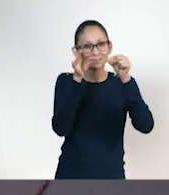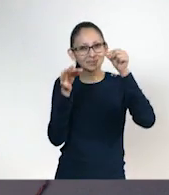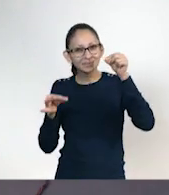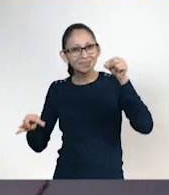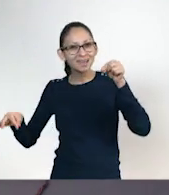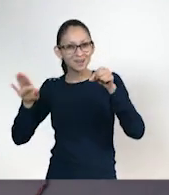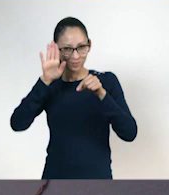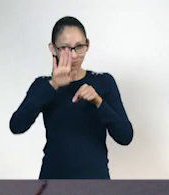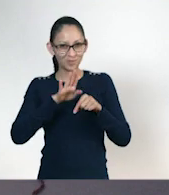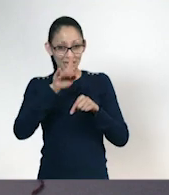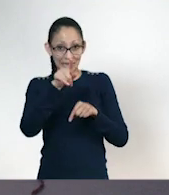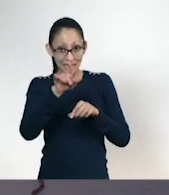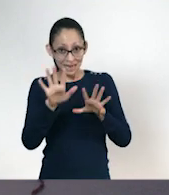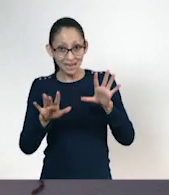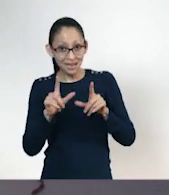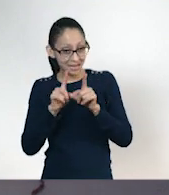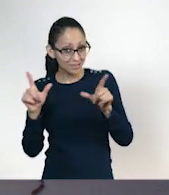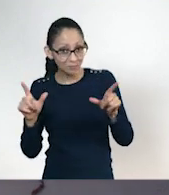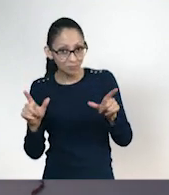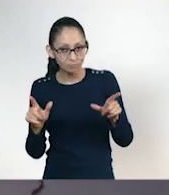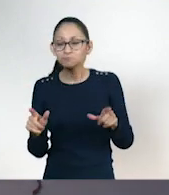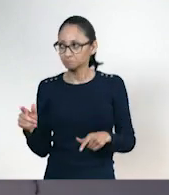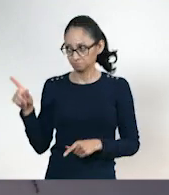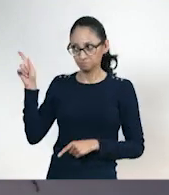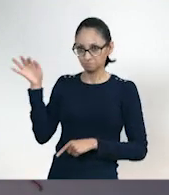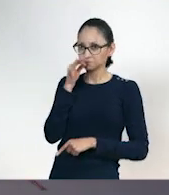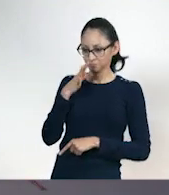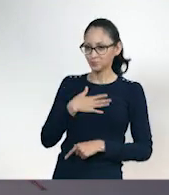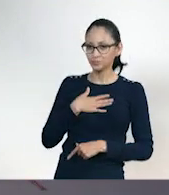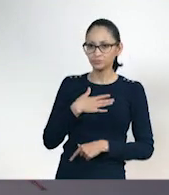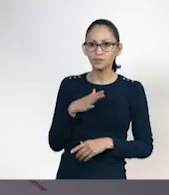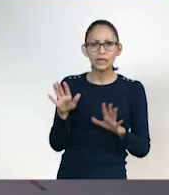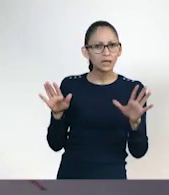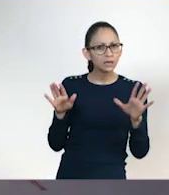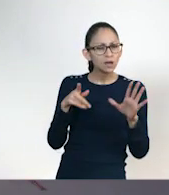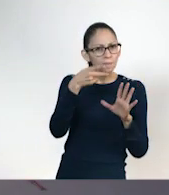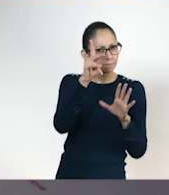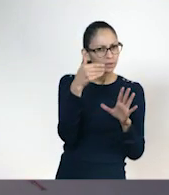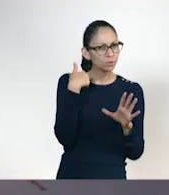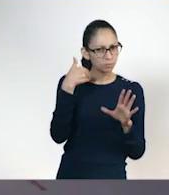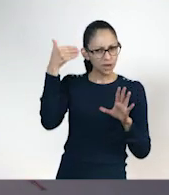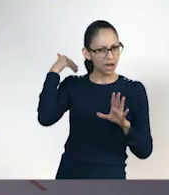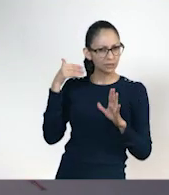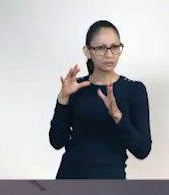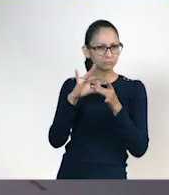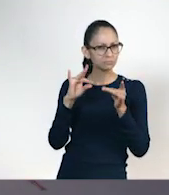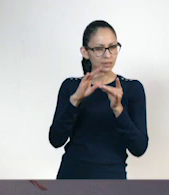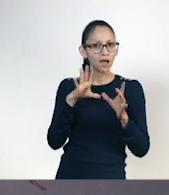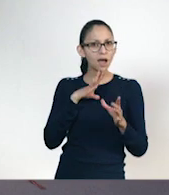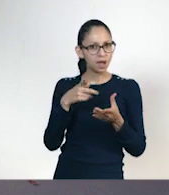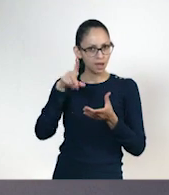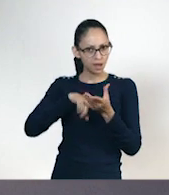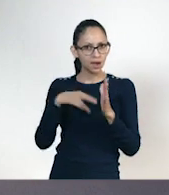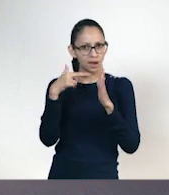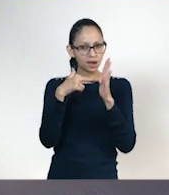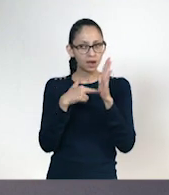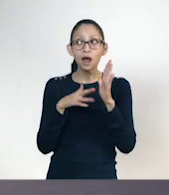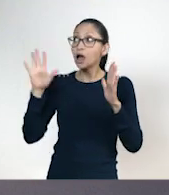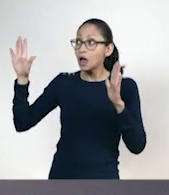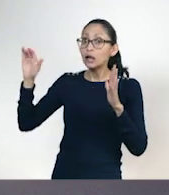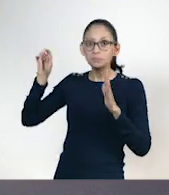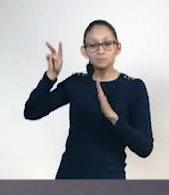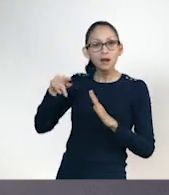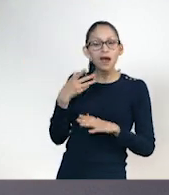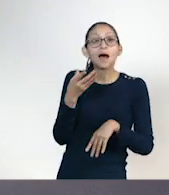Perfecto, maestro. ¿Estás listo, Alberto? Cuando usted me diga, maestro. Oye, pero hablábamos de las reglas, ¿verdad? Ah, es cierto, y dijo que tal vez hasta podíamos modificarlas.